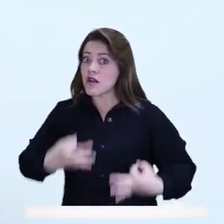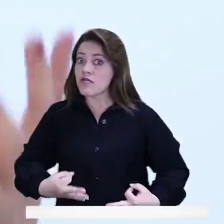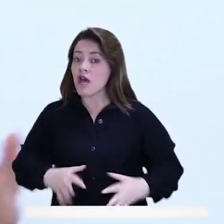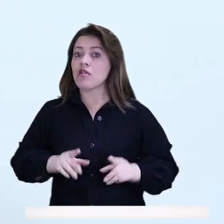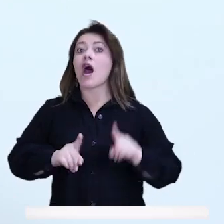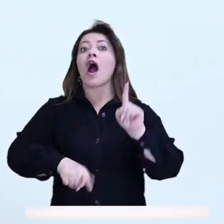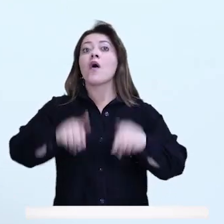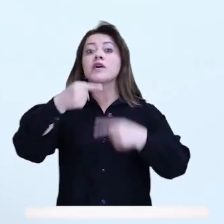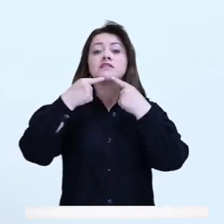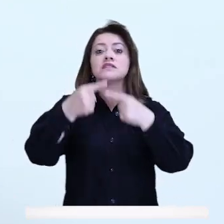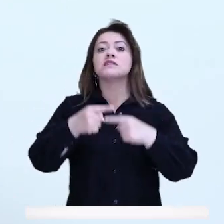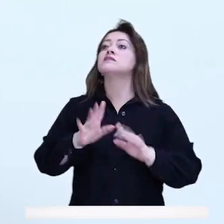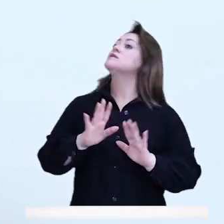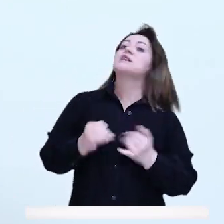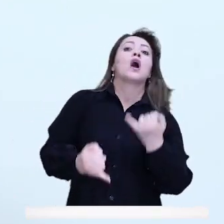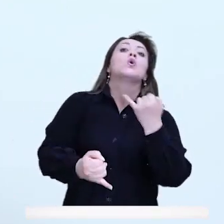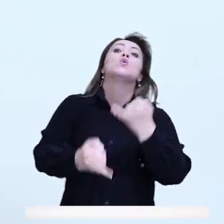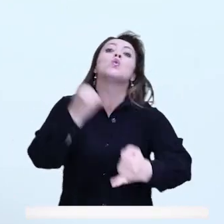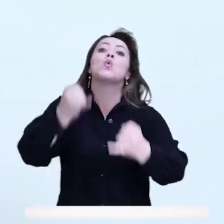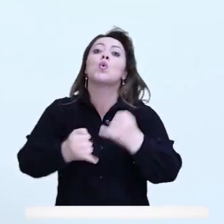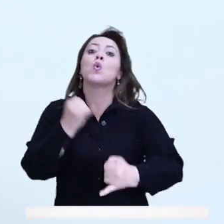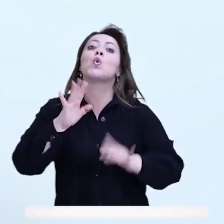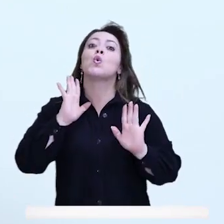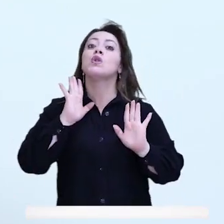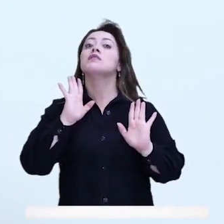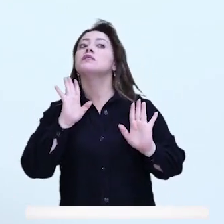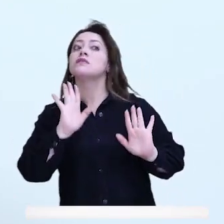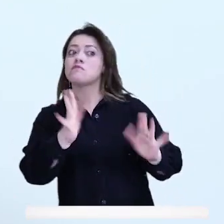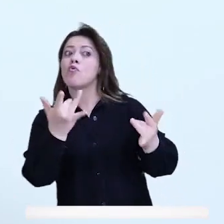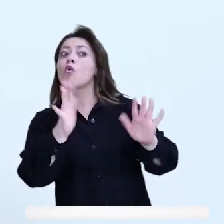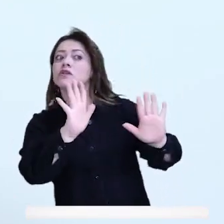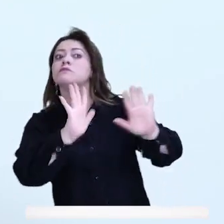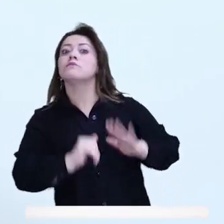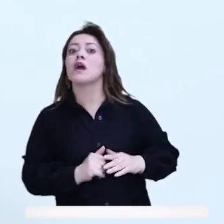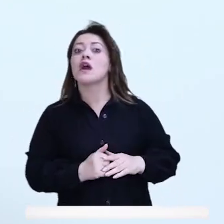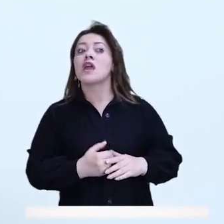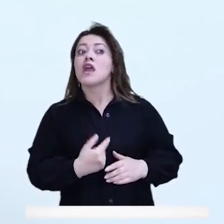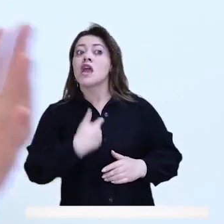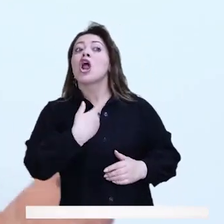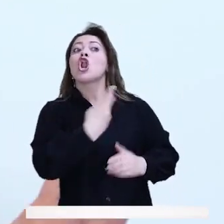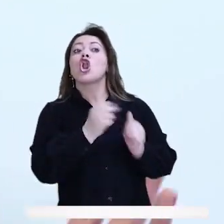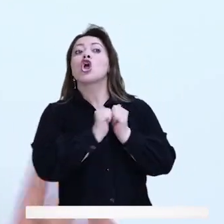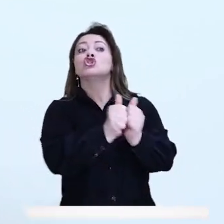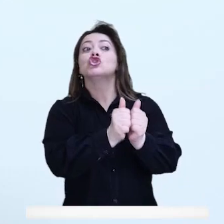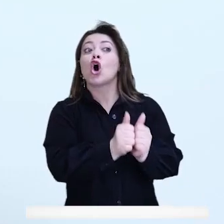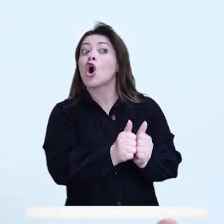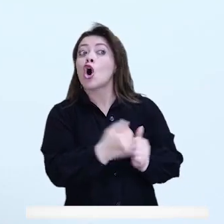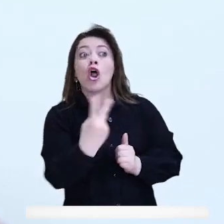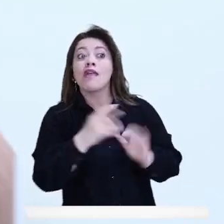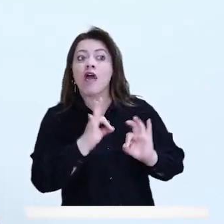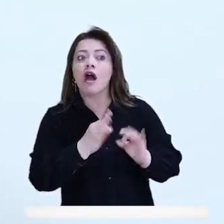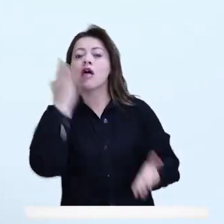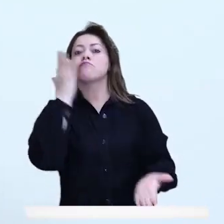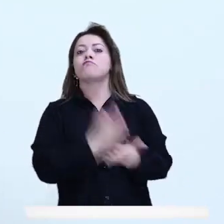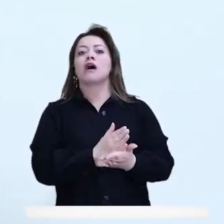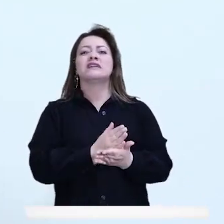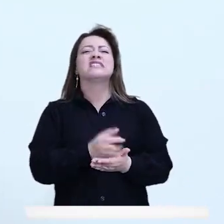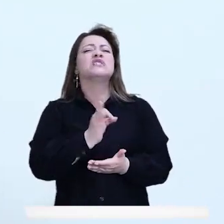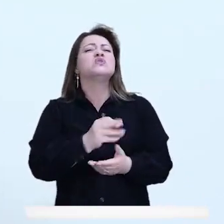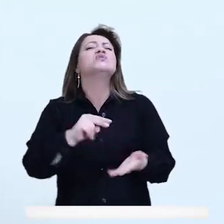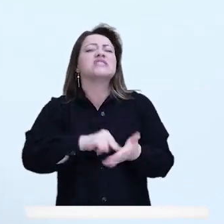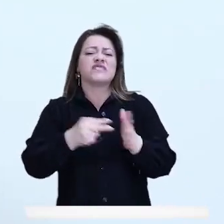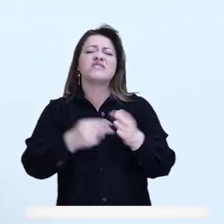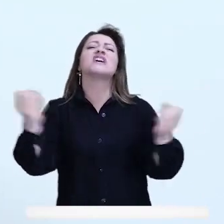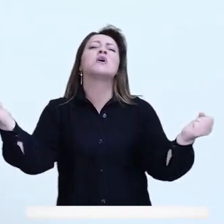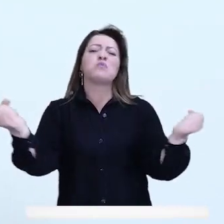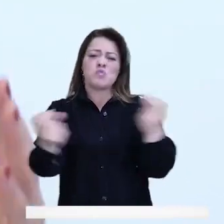Entonces, a veces dicen la última vez que te voy a ver, si no está conmigo, no está con nadie. Eso tiene que ver con el tema de los feminicidios, pero las violencias